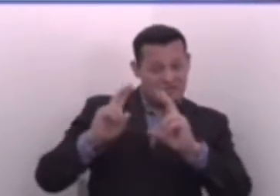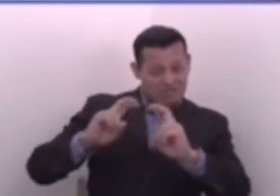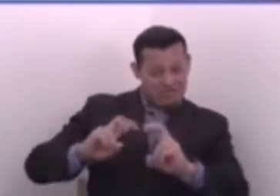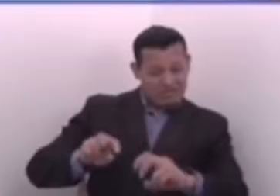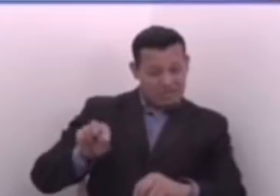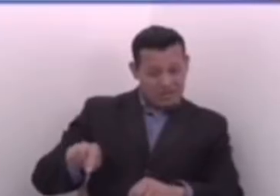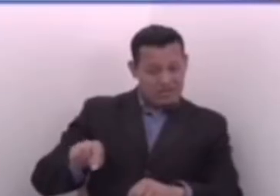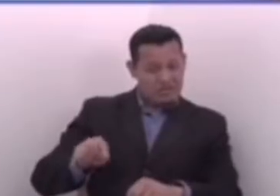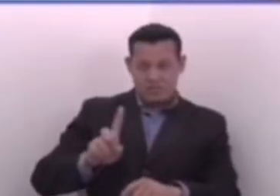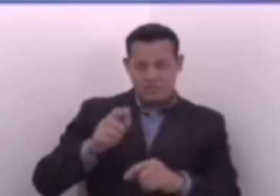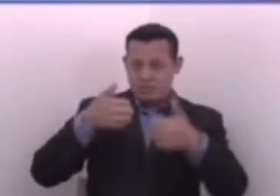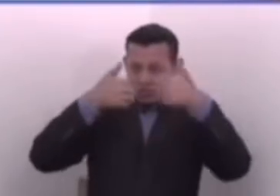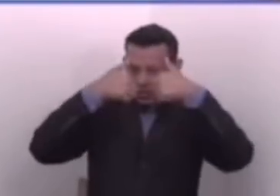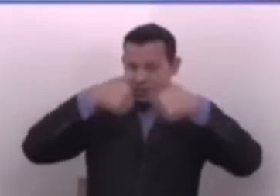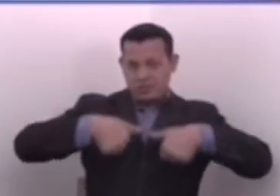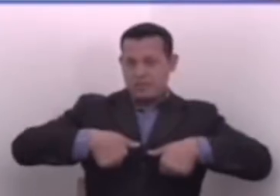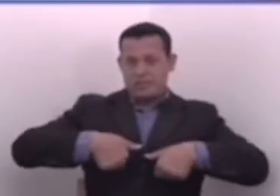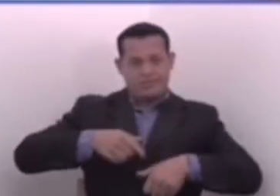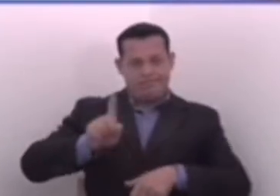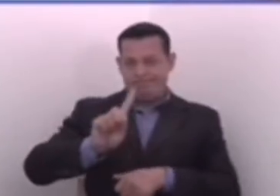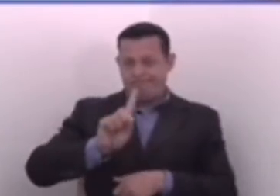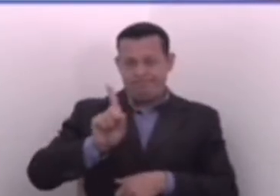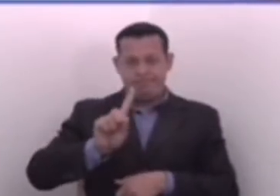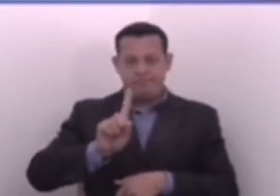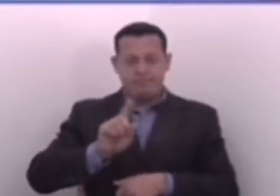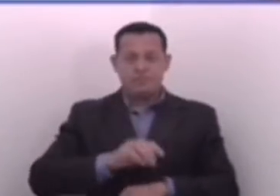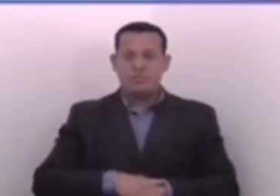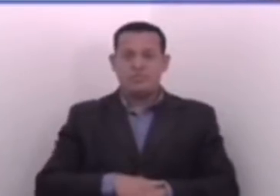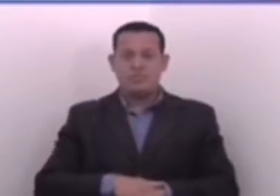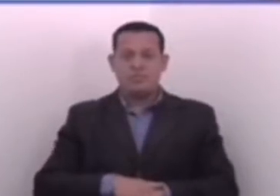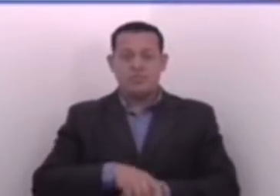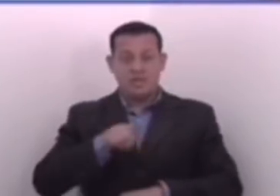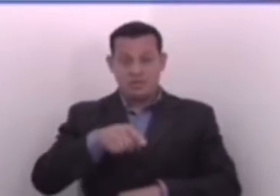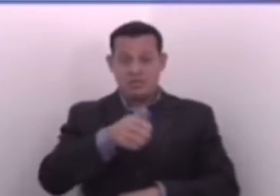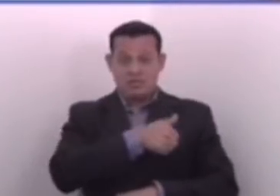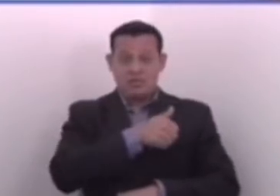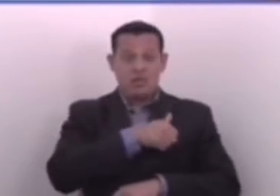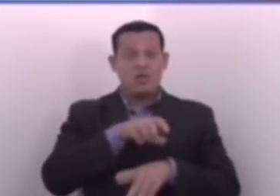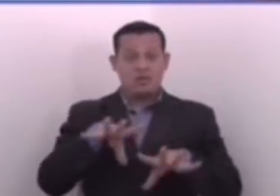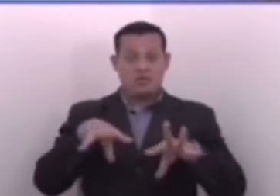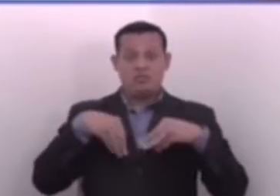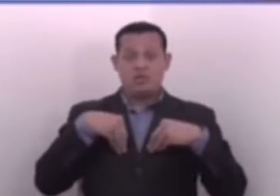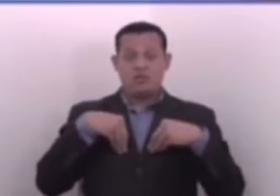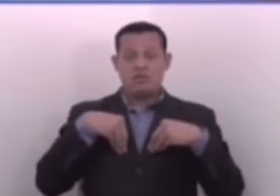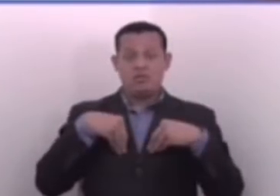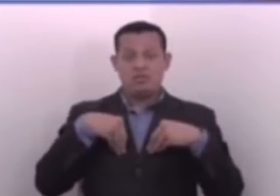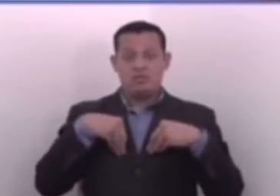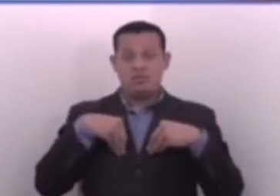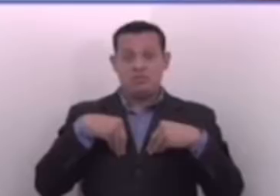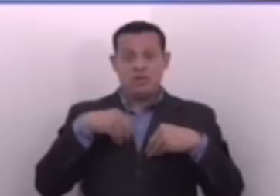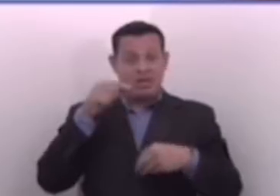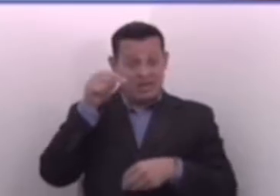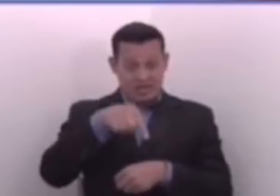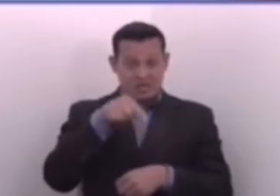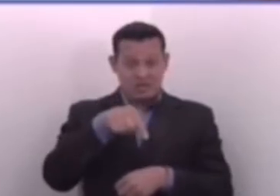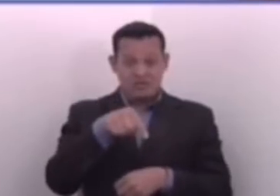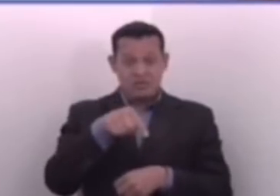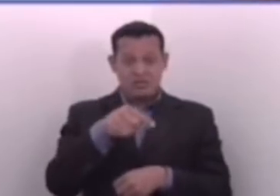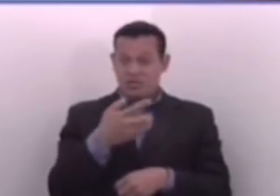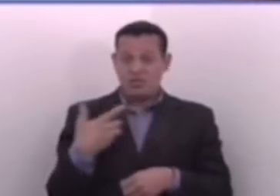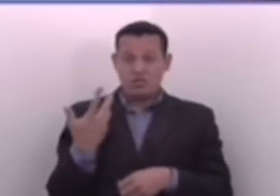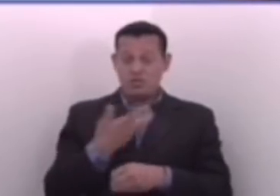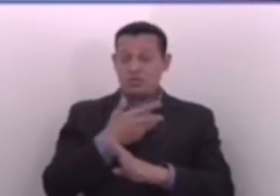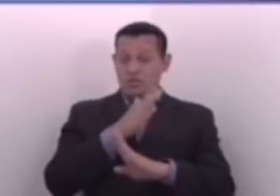Ahí sí no estamos de acuerdo y eso deben de admitirlo. Y eso es lo que estamos nosotros